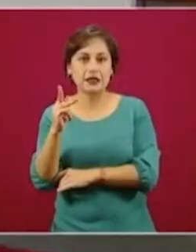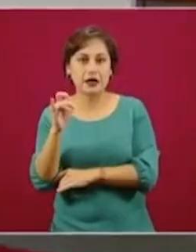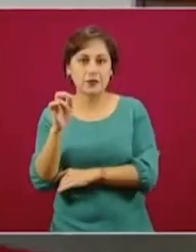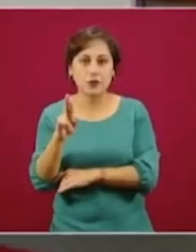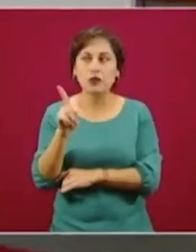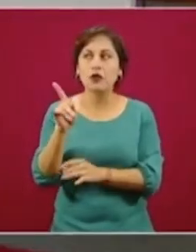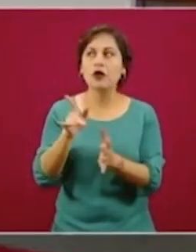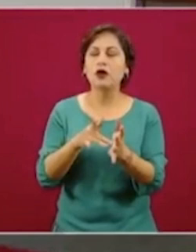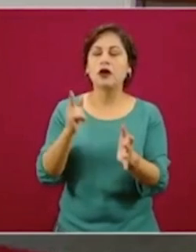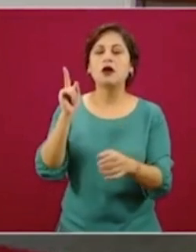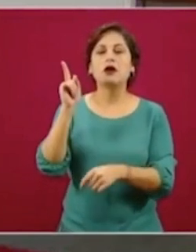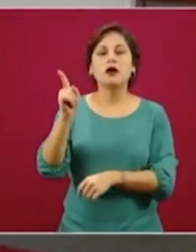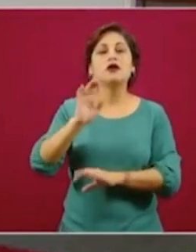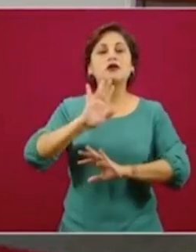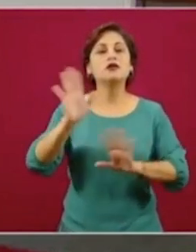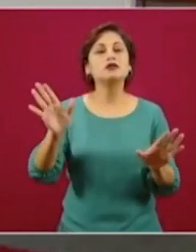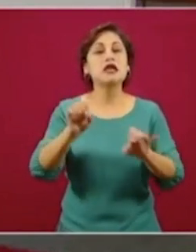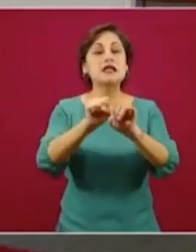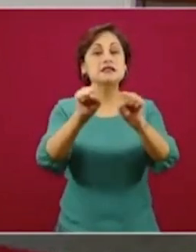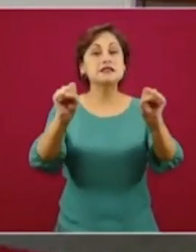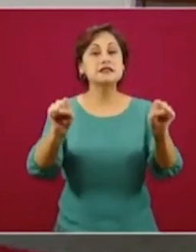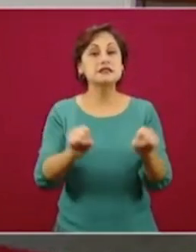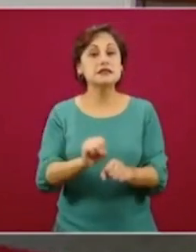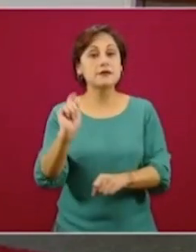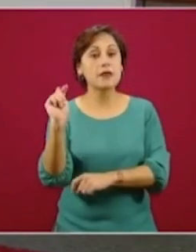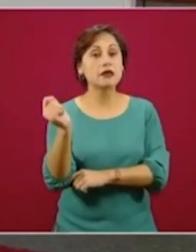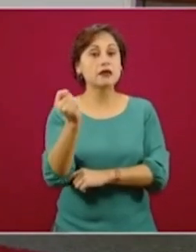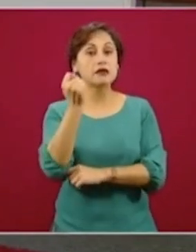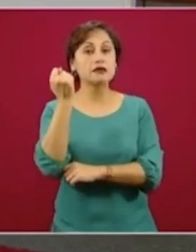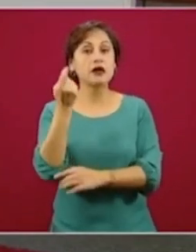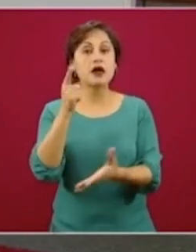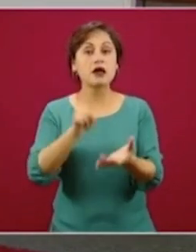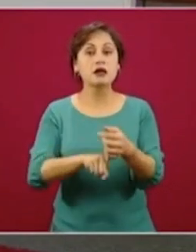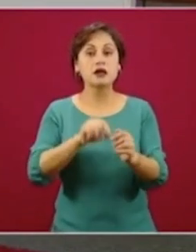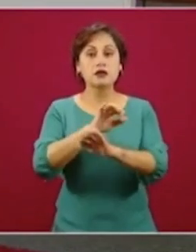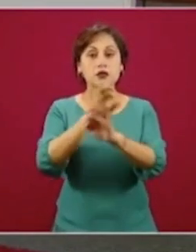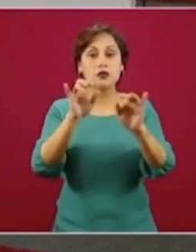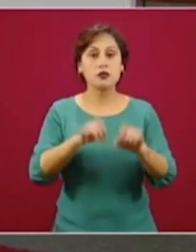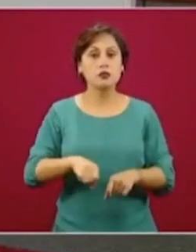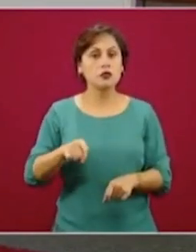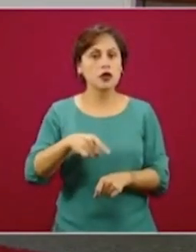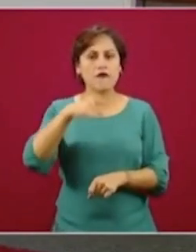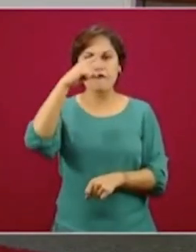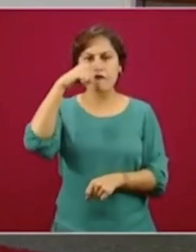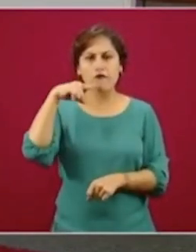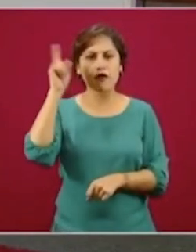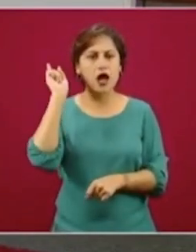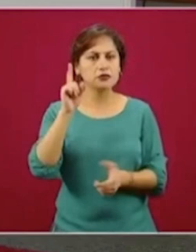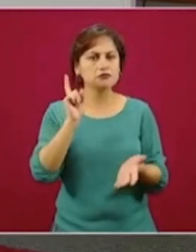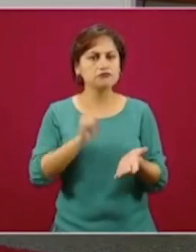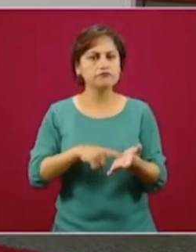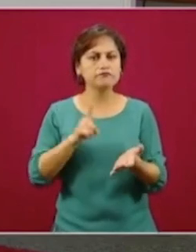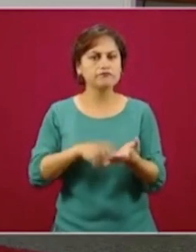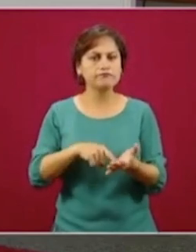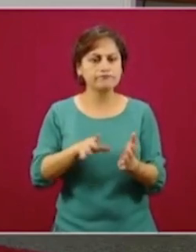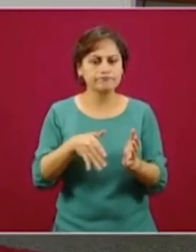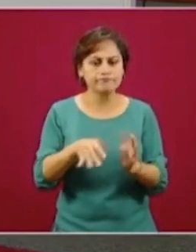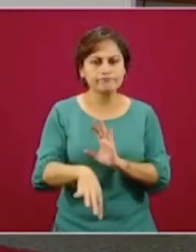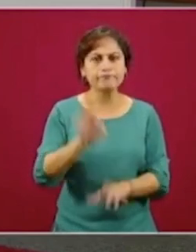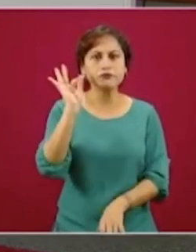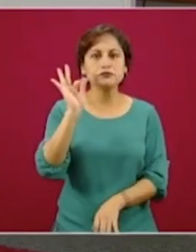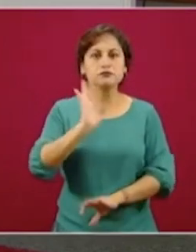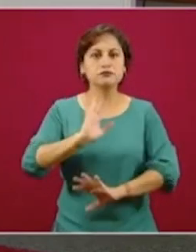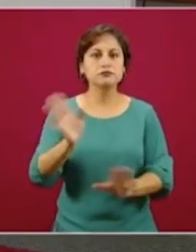capacidad de buscar marcas en unos segundos con logotipos y con diseños y con colores y con formas. Esto ya está